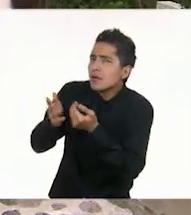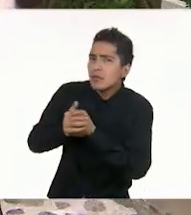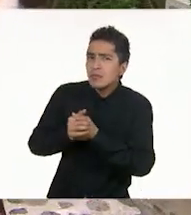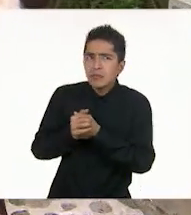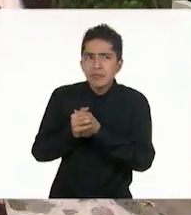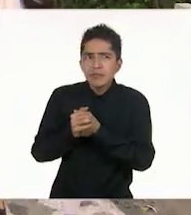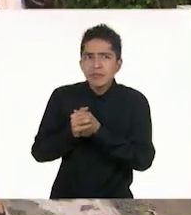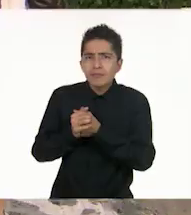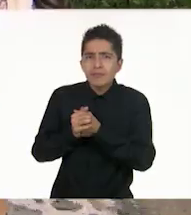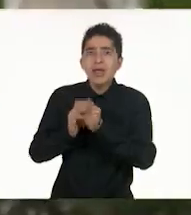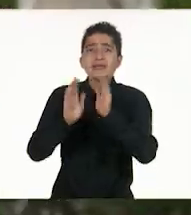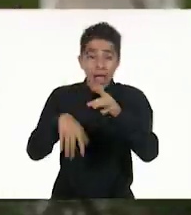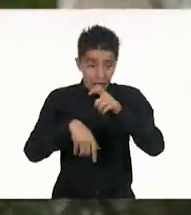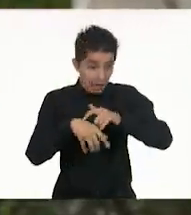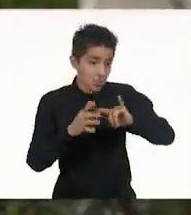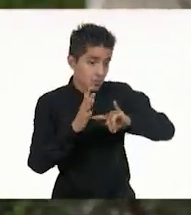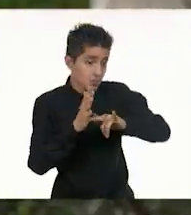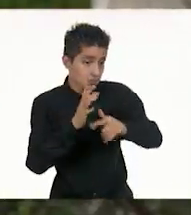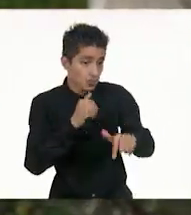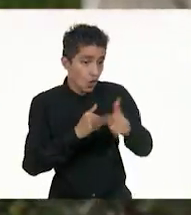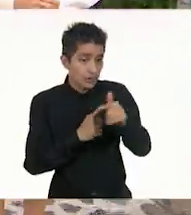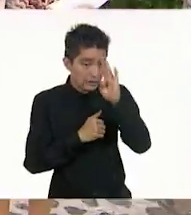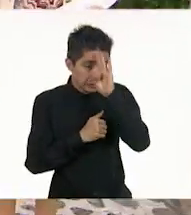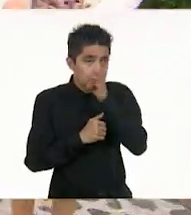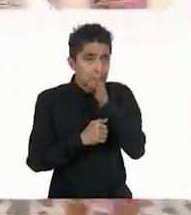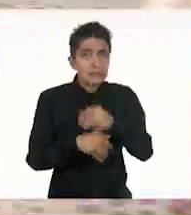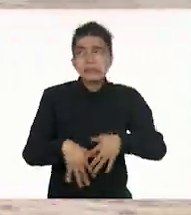Van a dar las doce. Híjole.